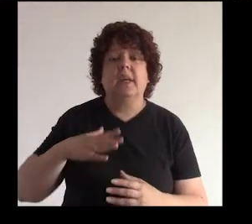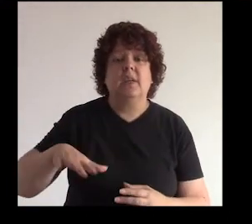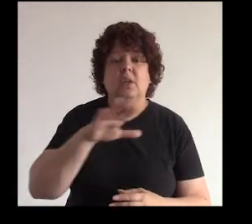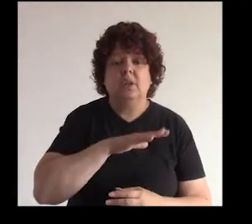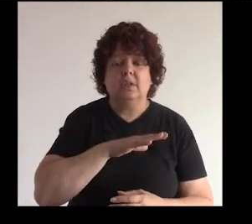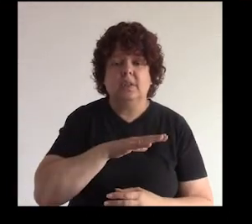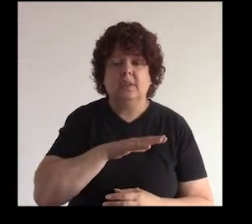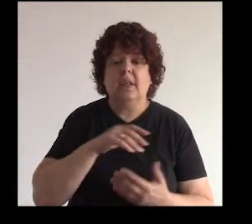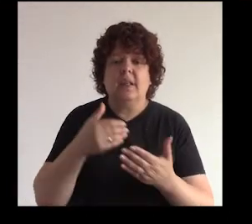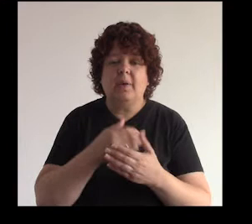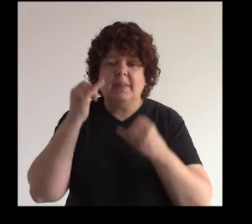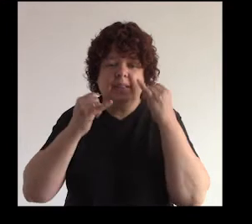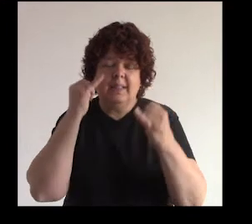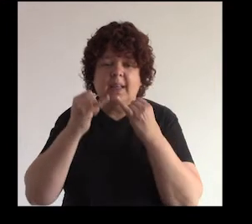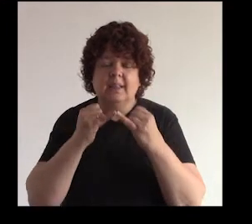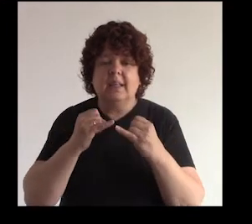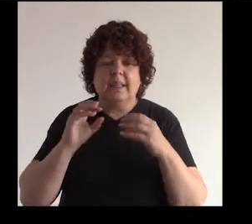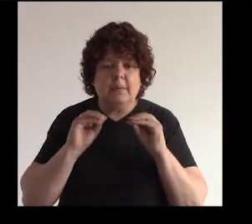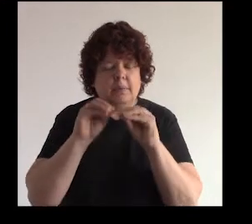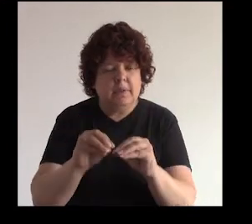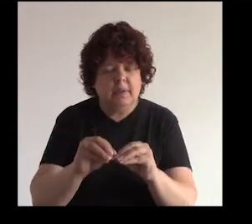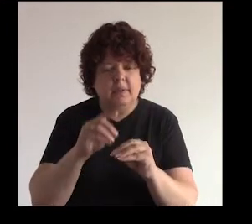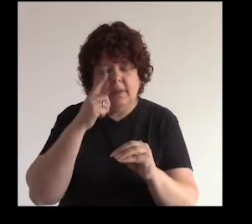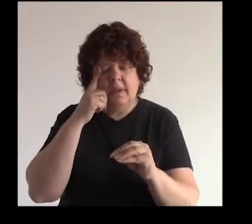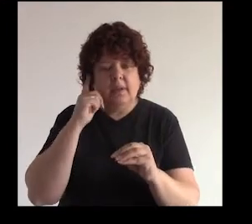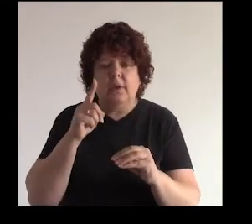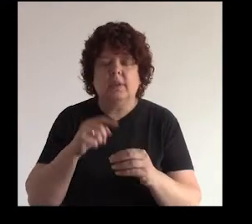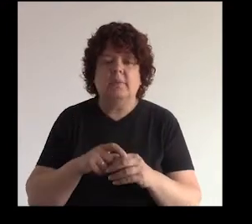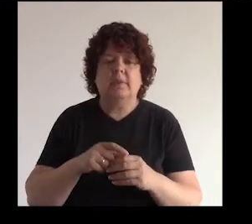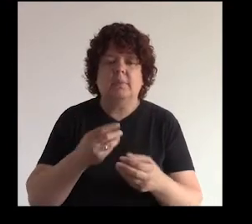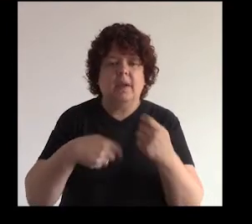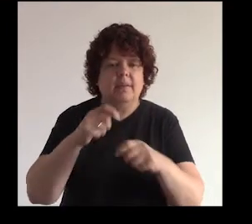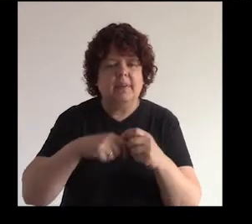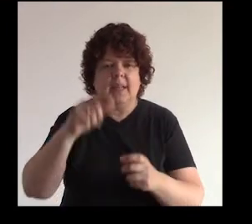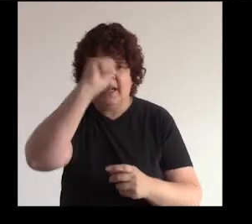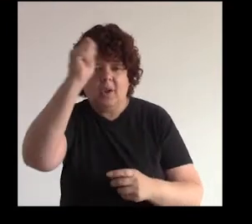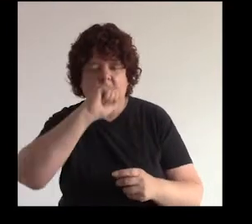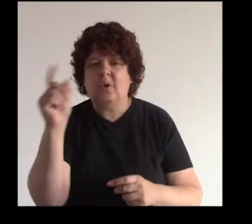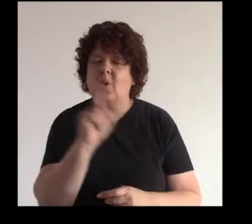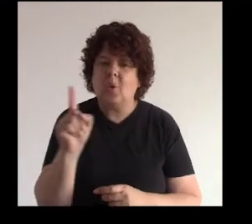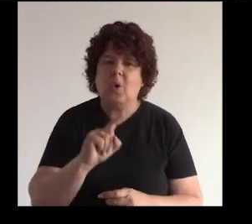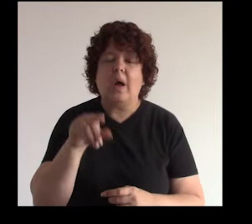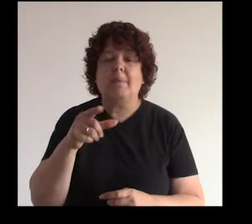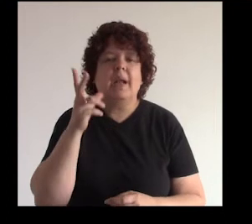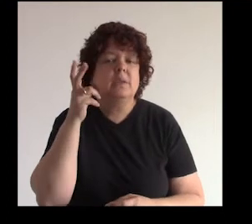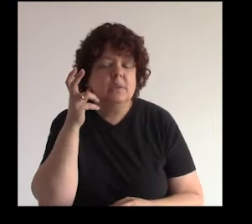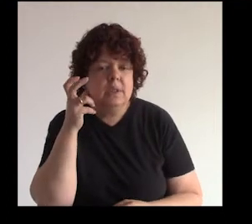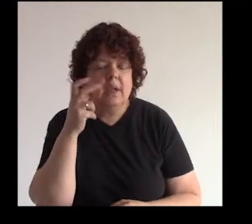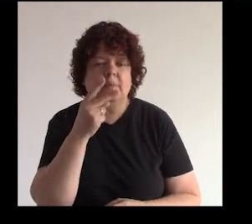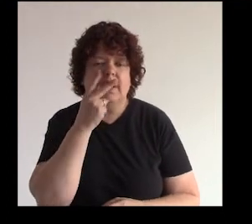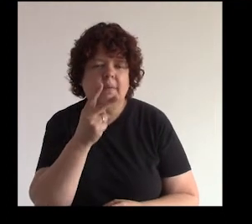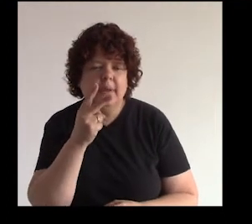y nosotros emprendedores tenemos que estar ahí obviamente ¿para qué? no para venderles el gorro acuérdense sino para